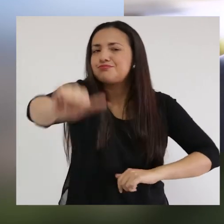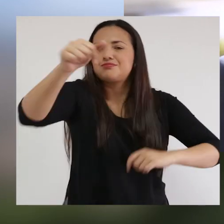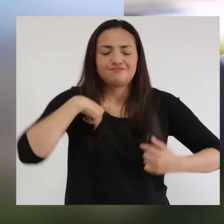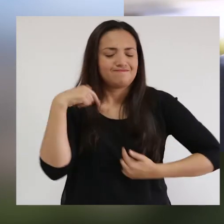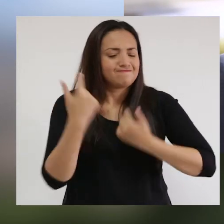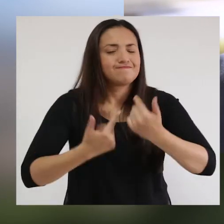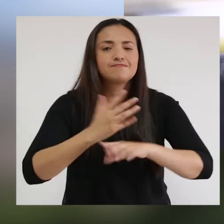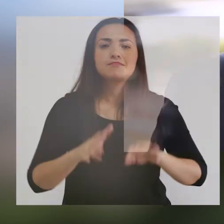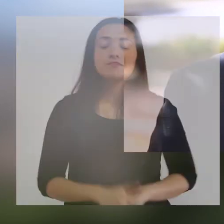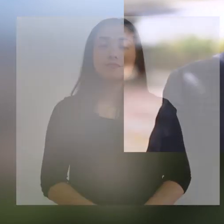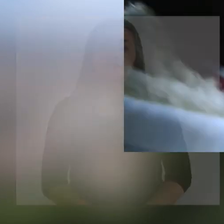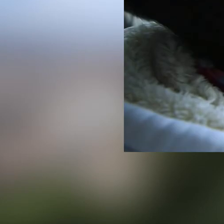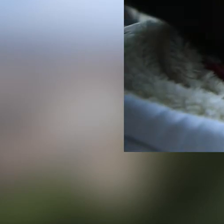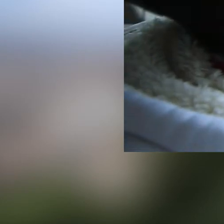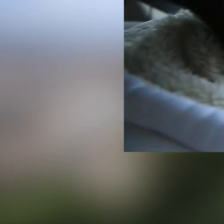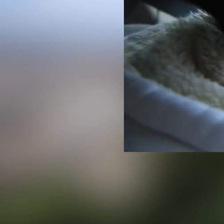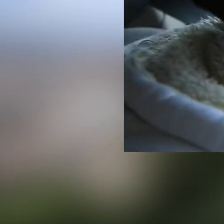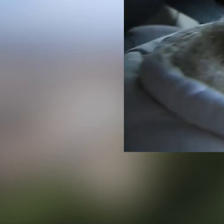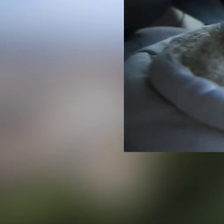vivir a todo dato.